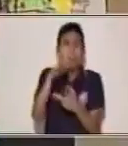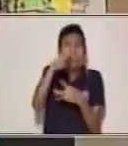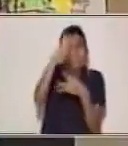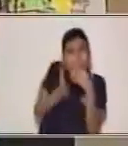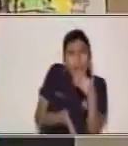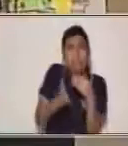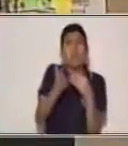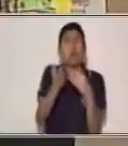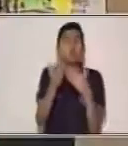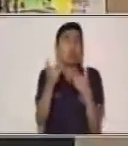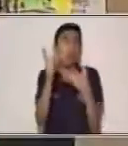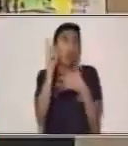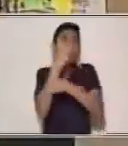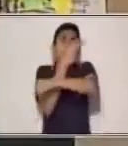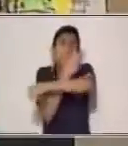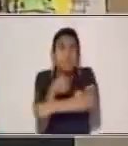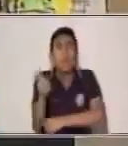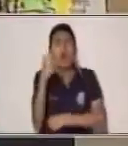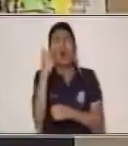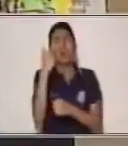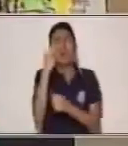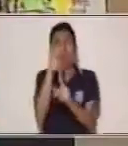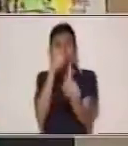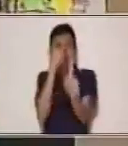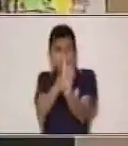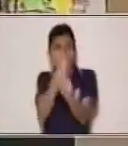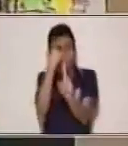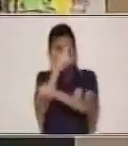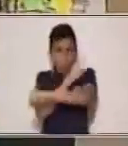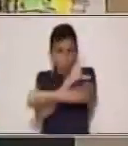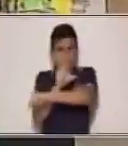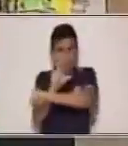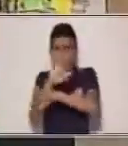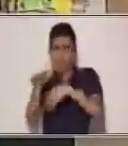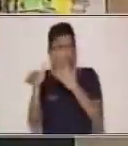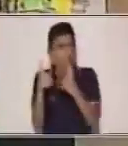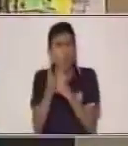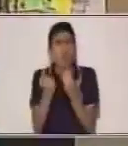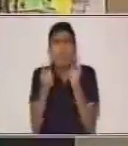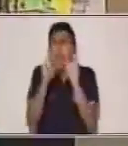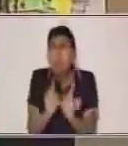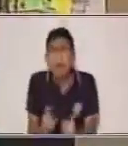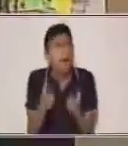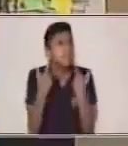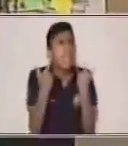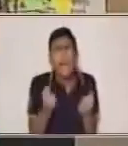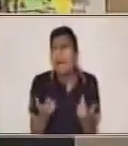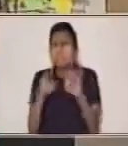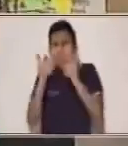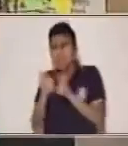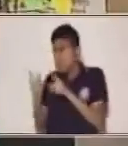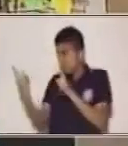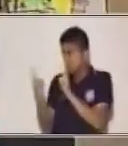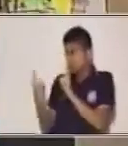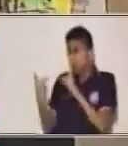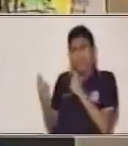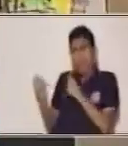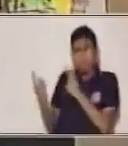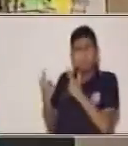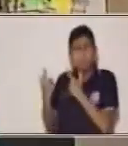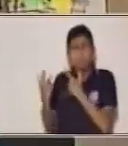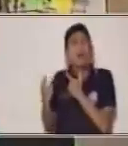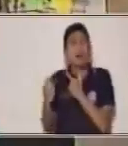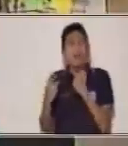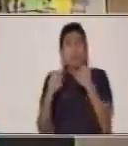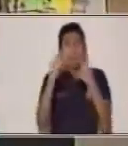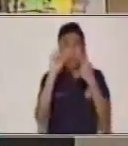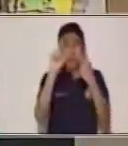los acontecimientos más importantes del cuento. O toda la trama está en el desarrollo o en el nudo.